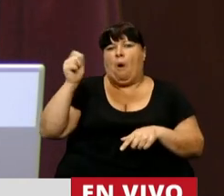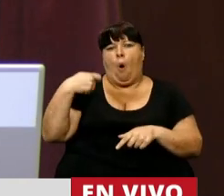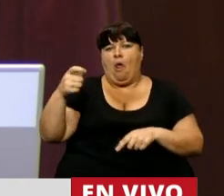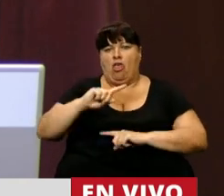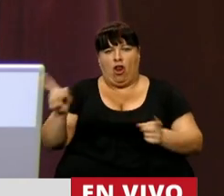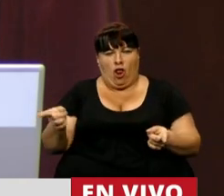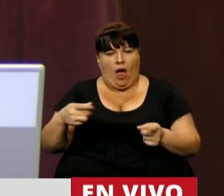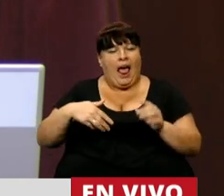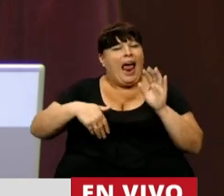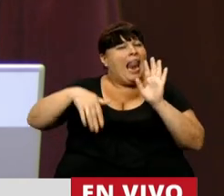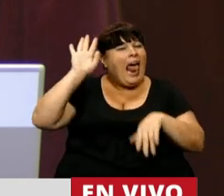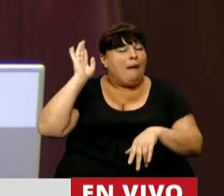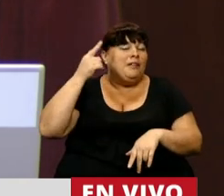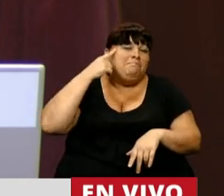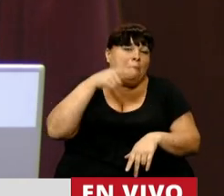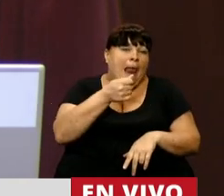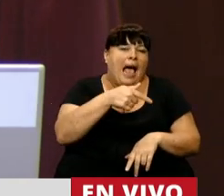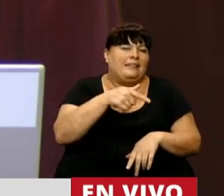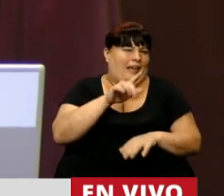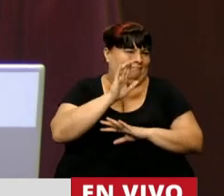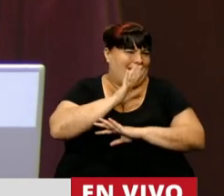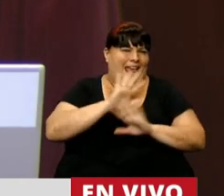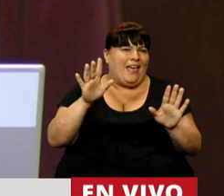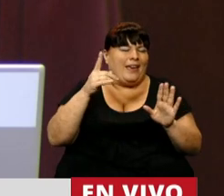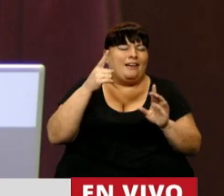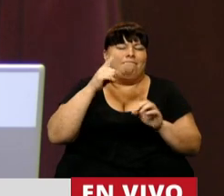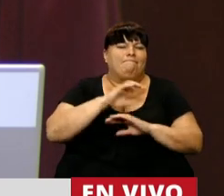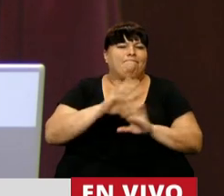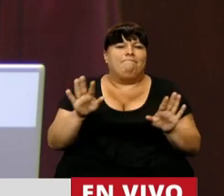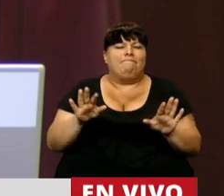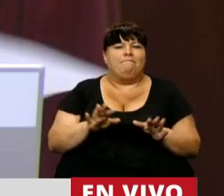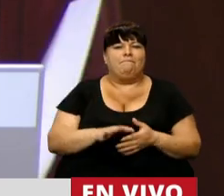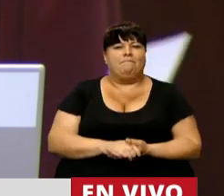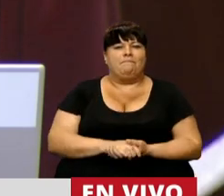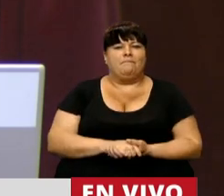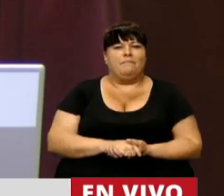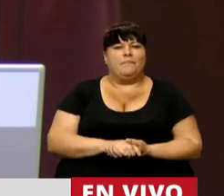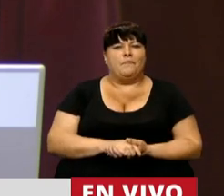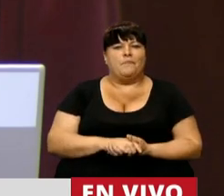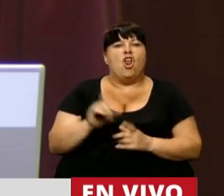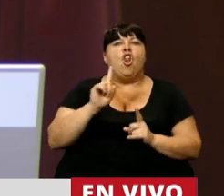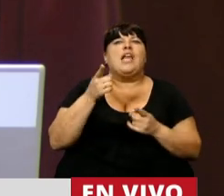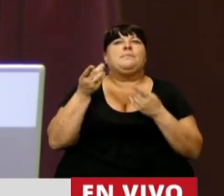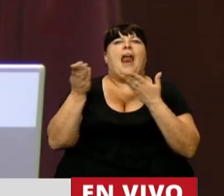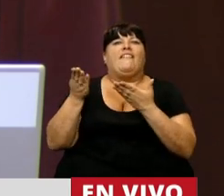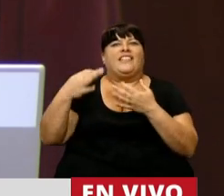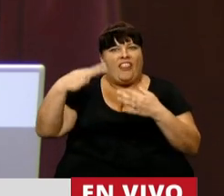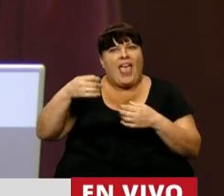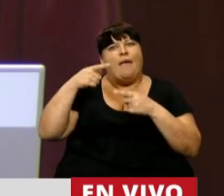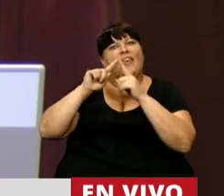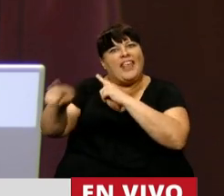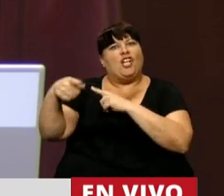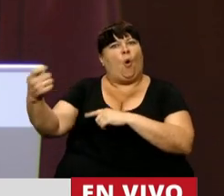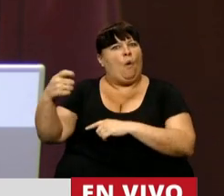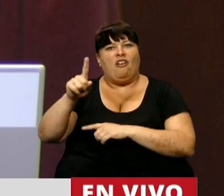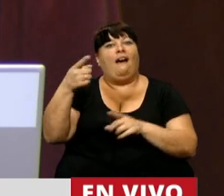Muchas veces, la mayoría diría, muy lejos, muy alejada de los beneficios que deberían ir directamente